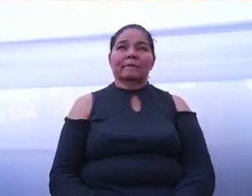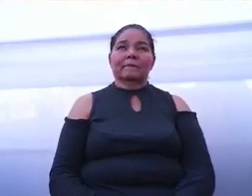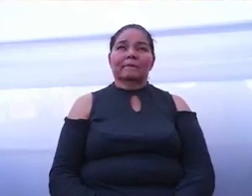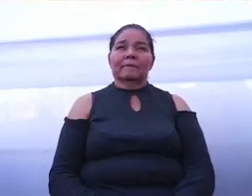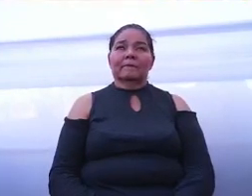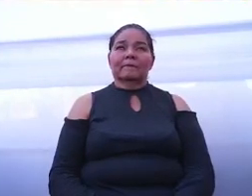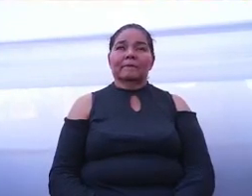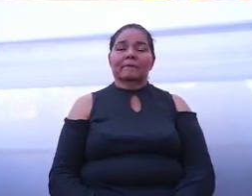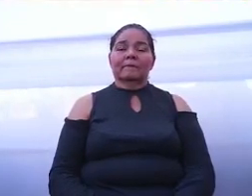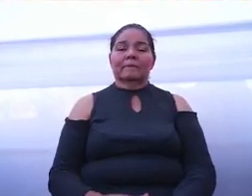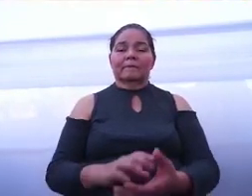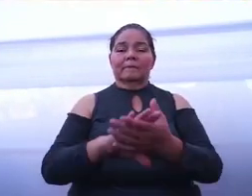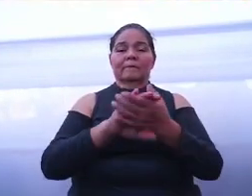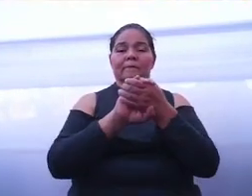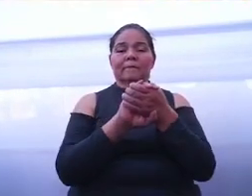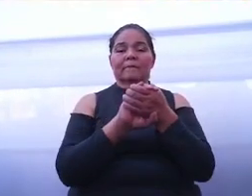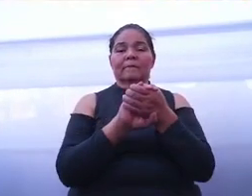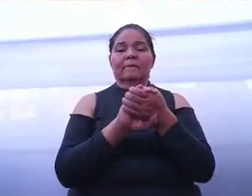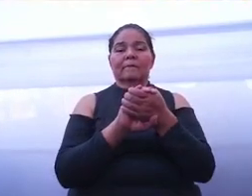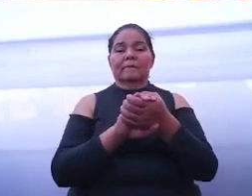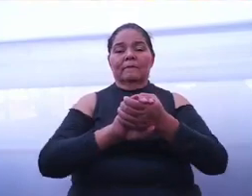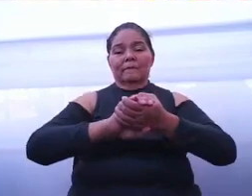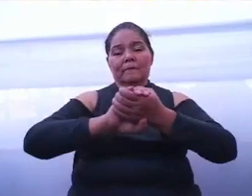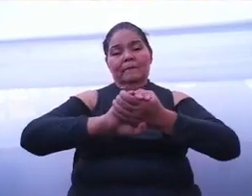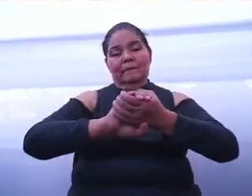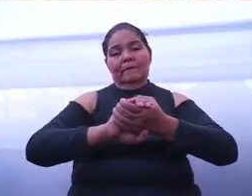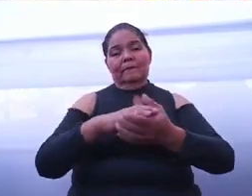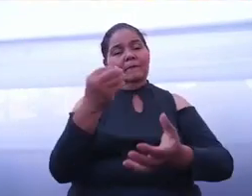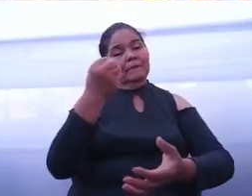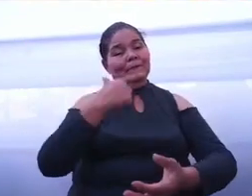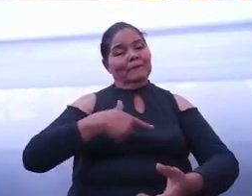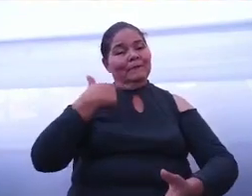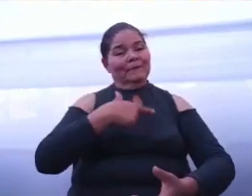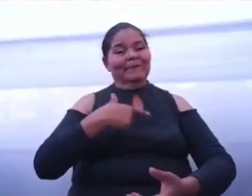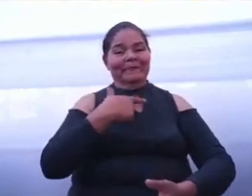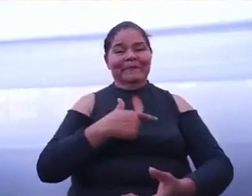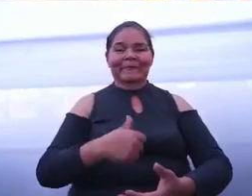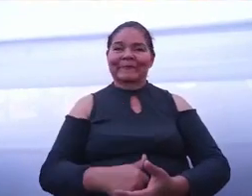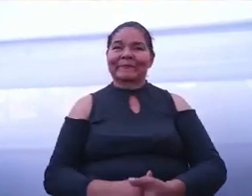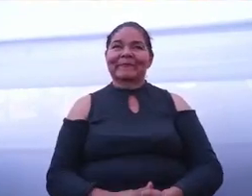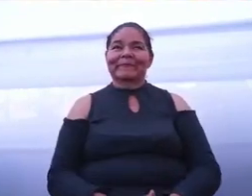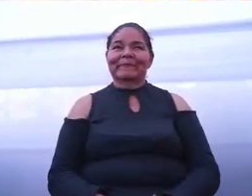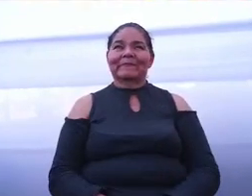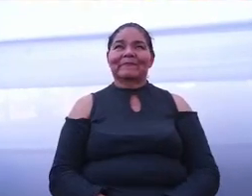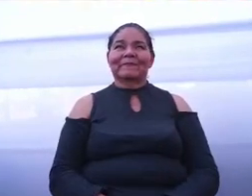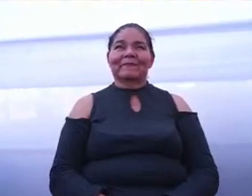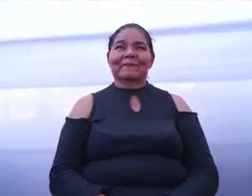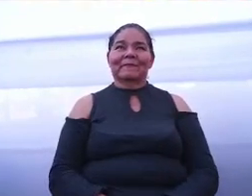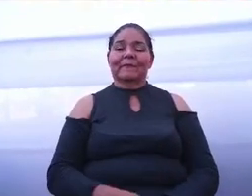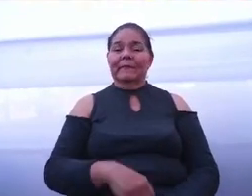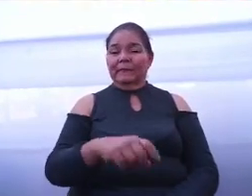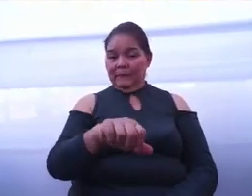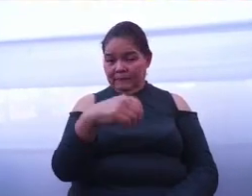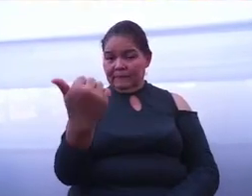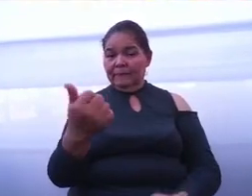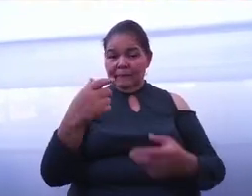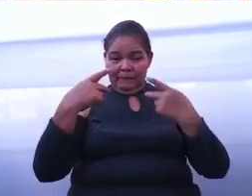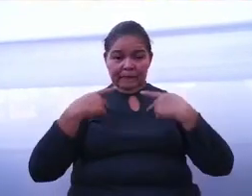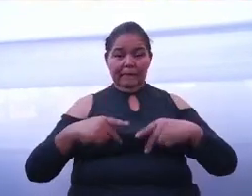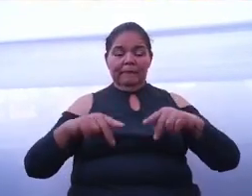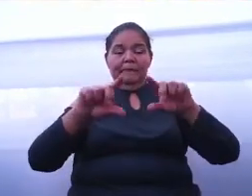Saludo con mucho gusto a los integrantes del Honorable